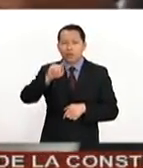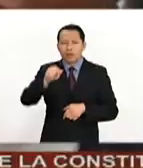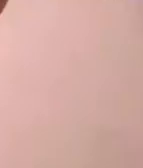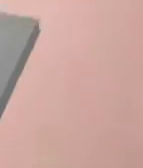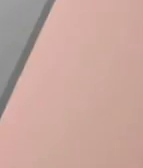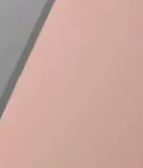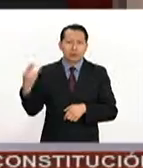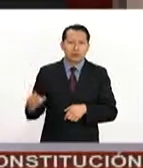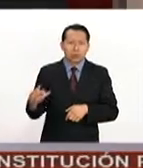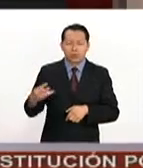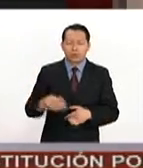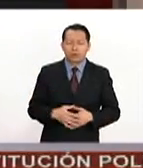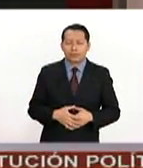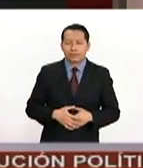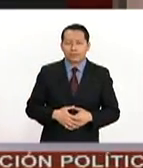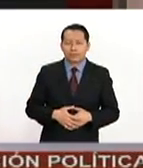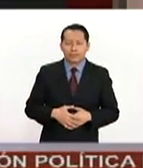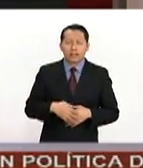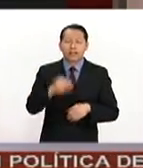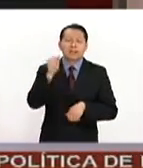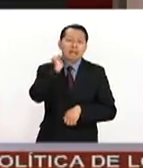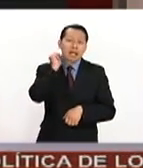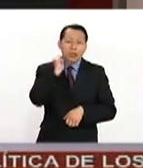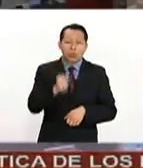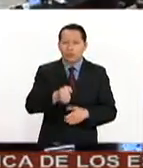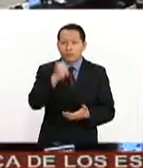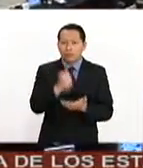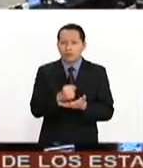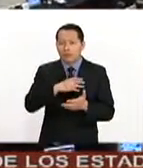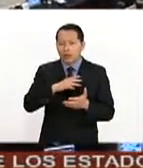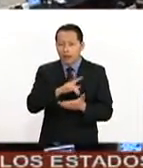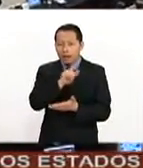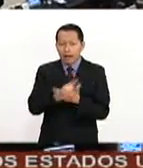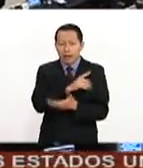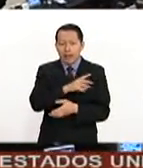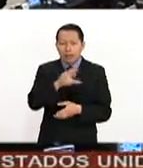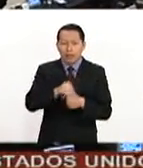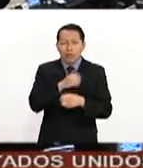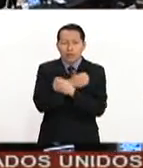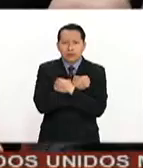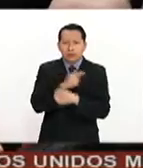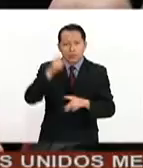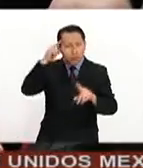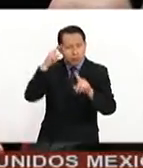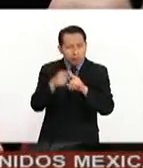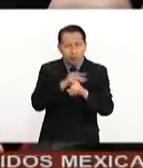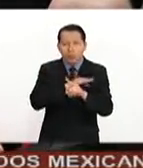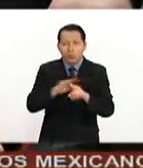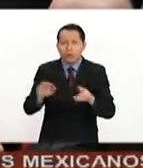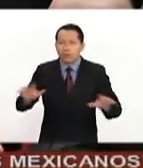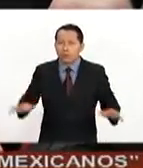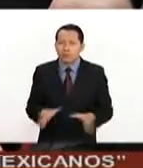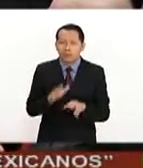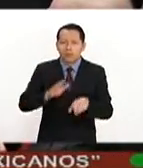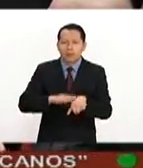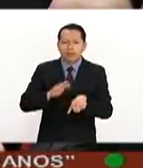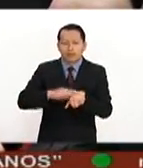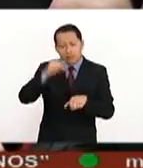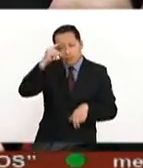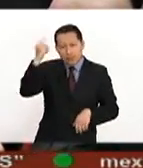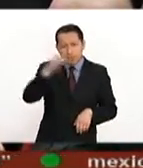Washington. El Senado aprobó el dictamen que reforma la Ley General de Educación, que tiene como fin agilizar la